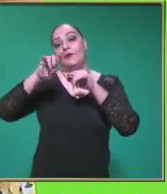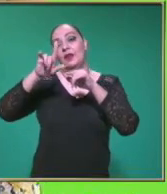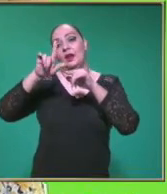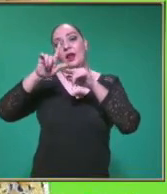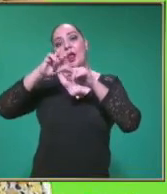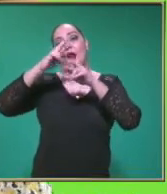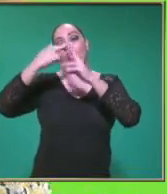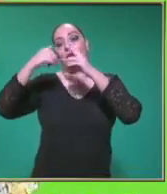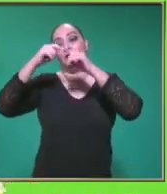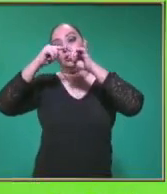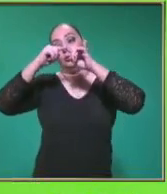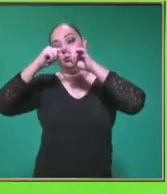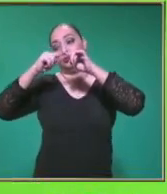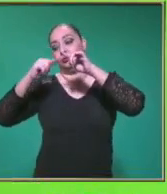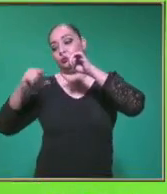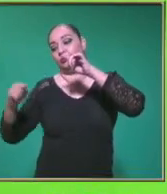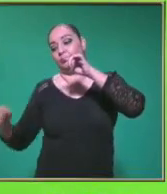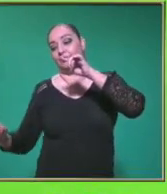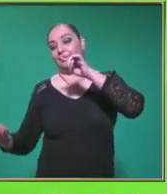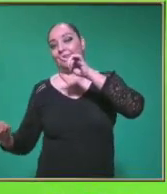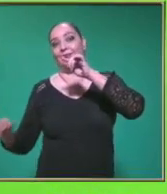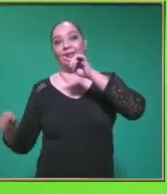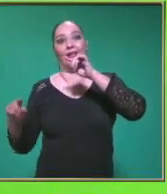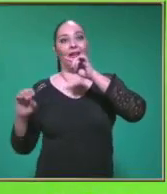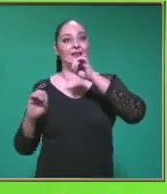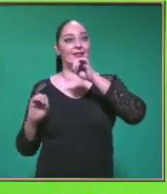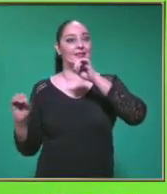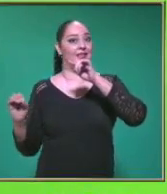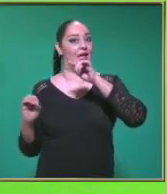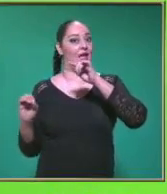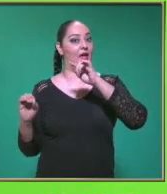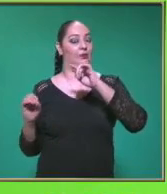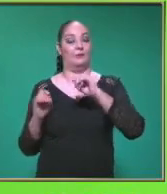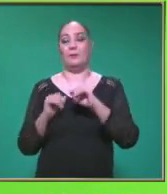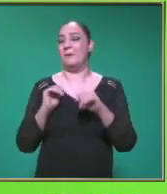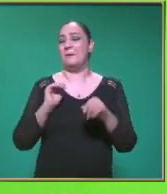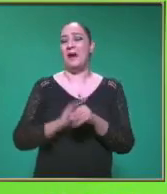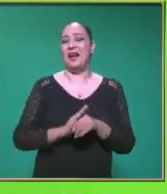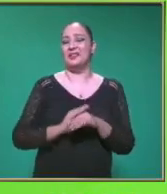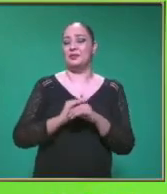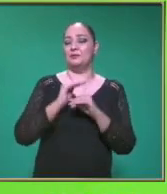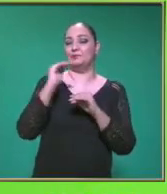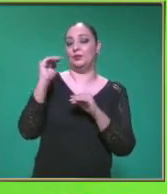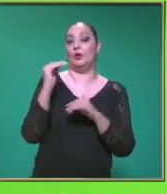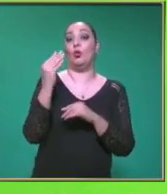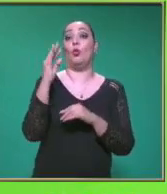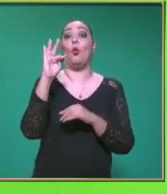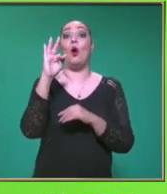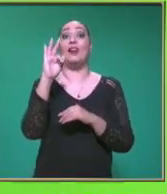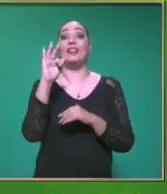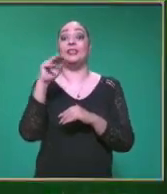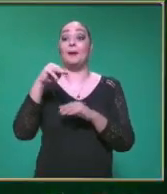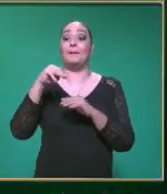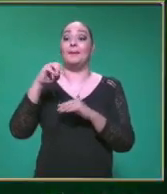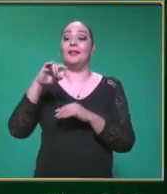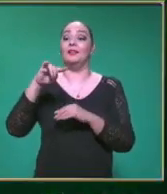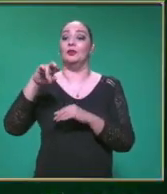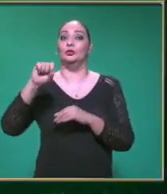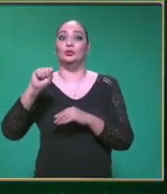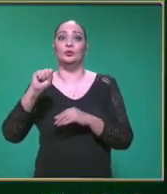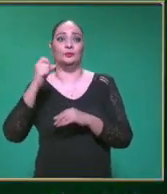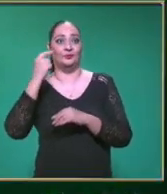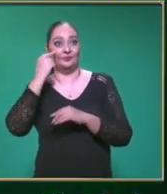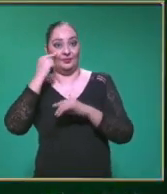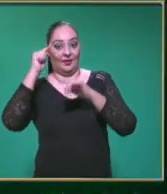Regresa Al punto de origen Profe Es lo máximo Que dio fue En la posición Número 40 Y podemos notar